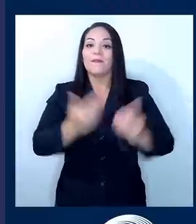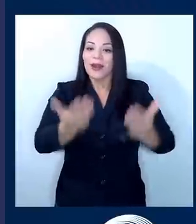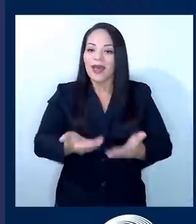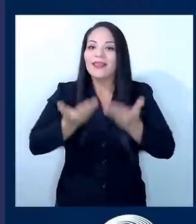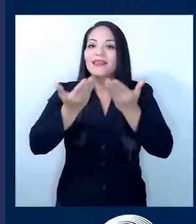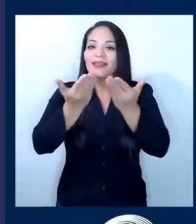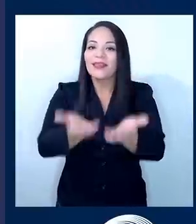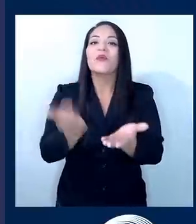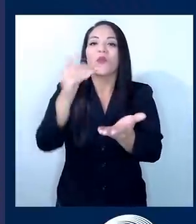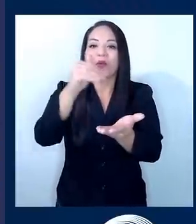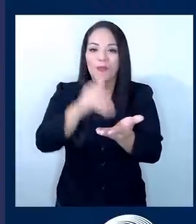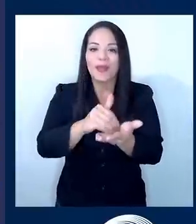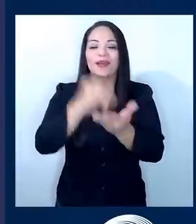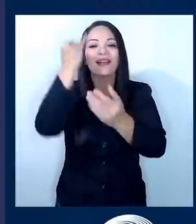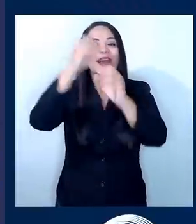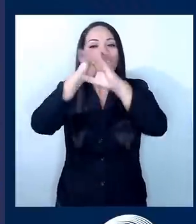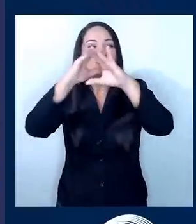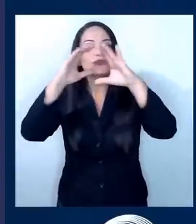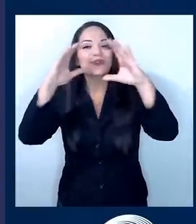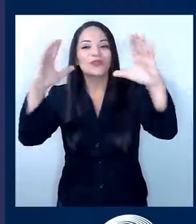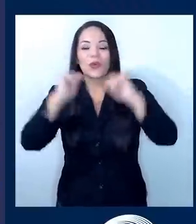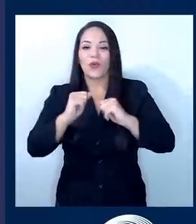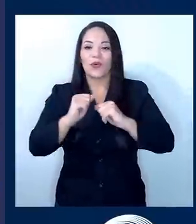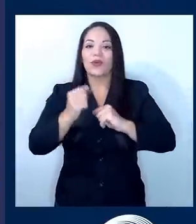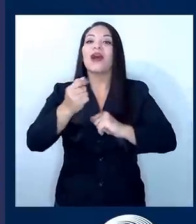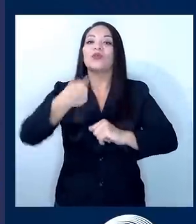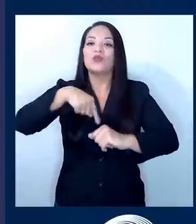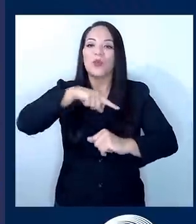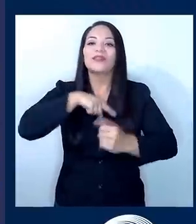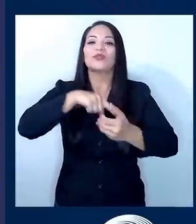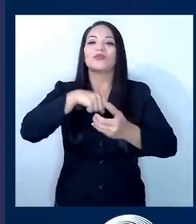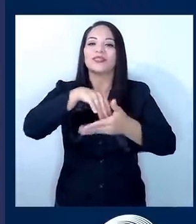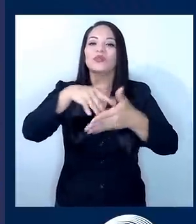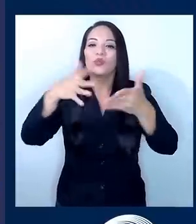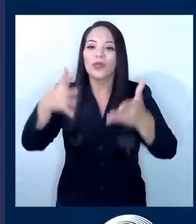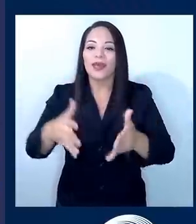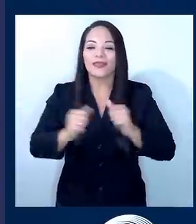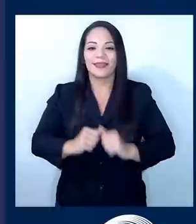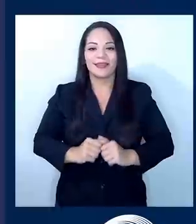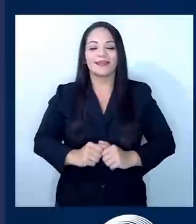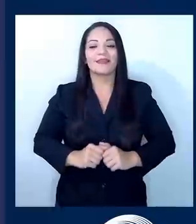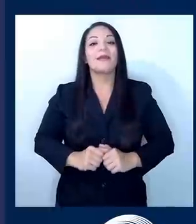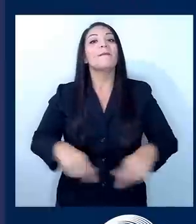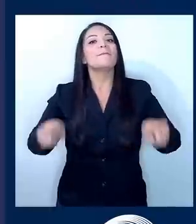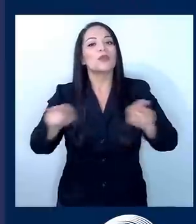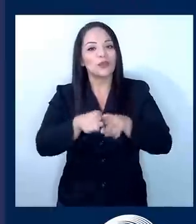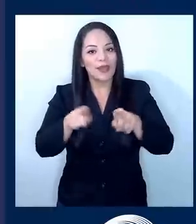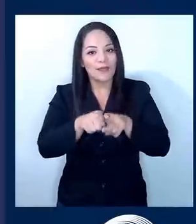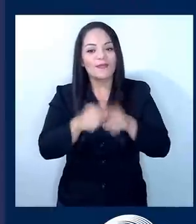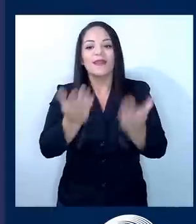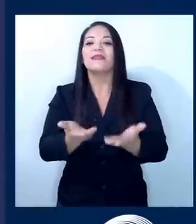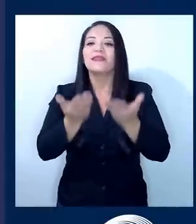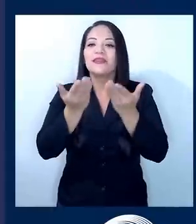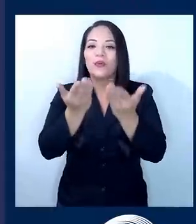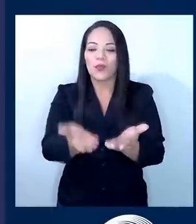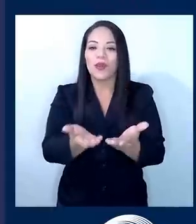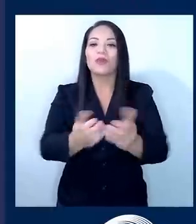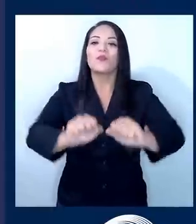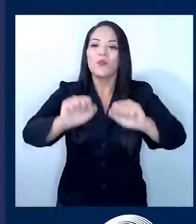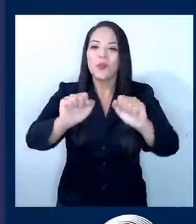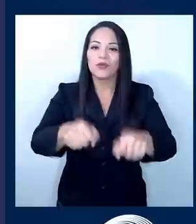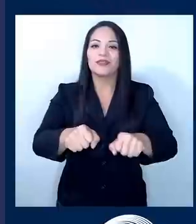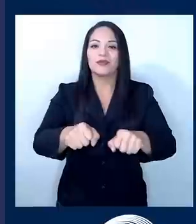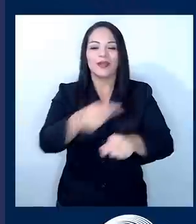solo la ilusión a nuestros estudiantes, sino la posibilidad de un